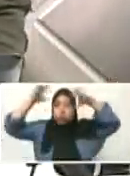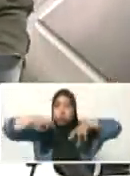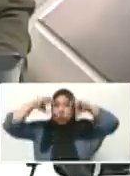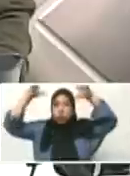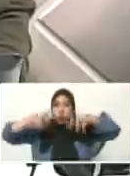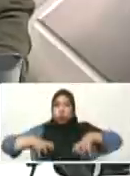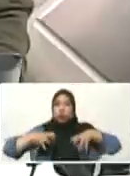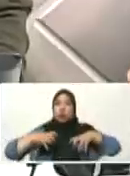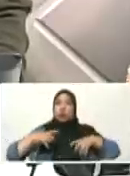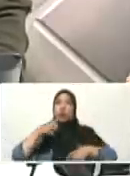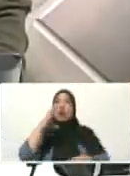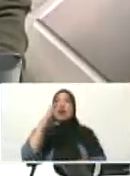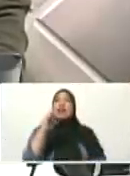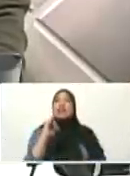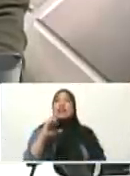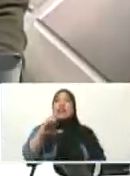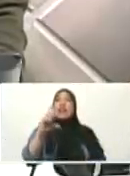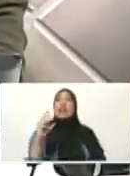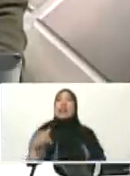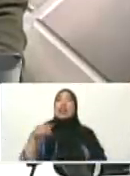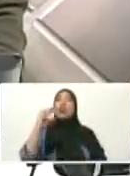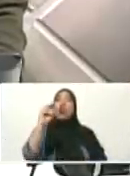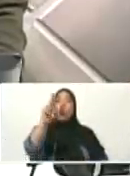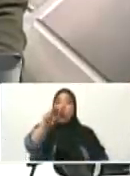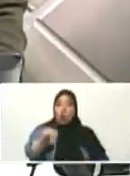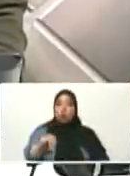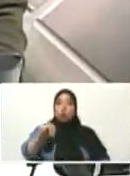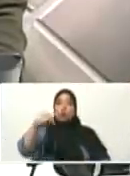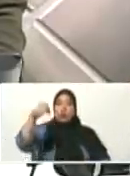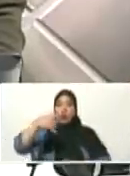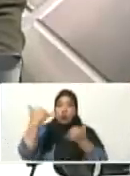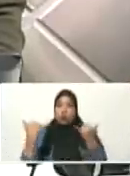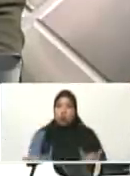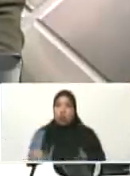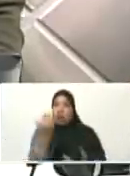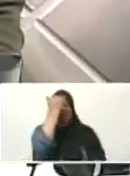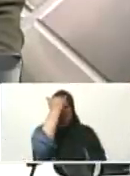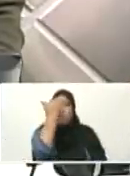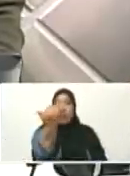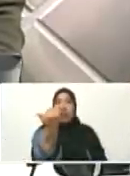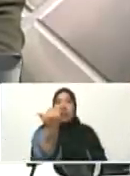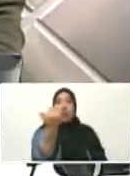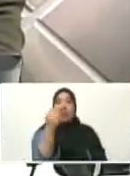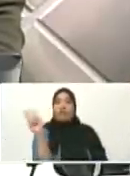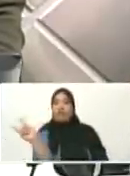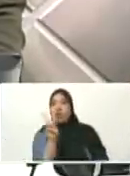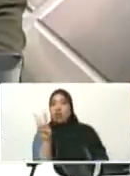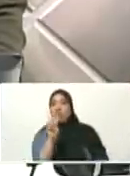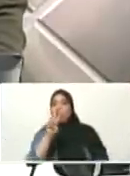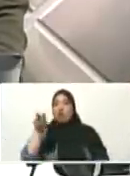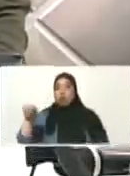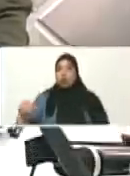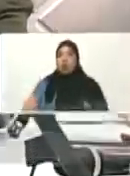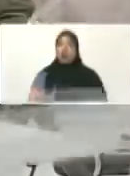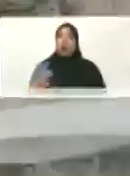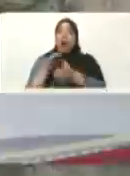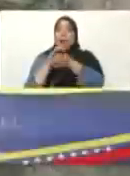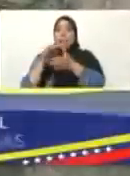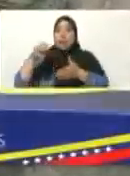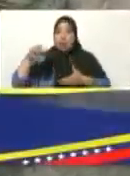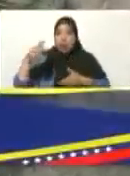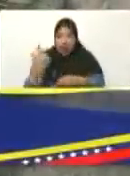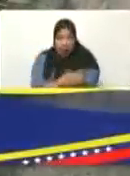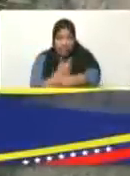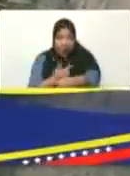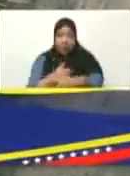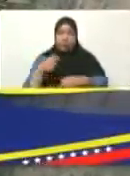ciclón, en este momento, se encuentra al frente de nuestra hermana Trinidad y Tobago, como la